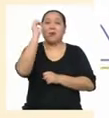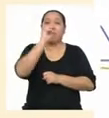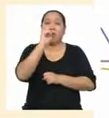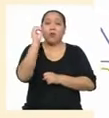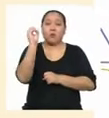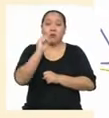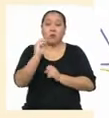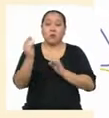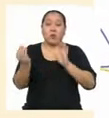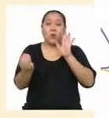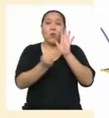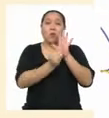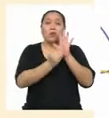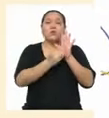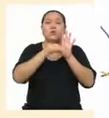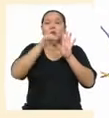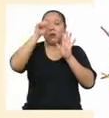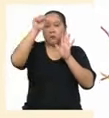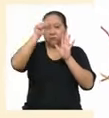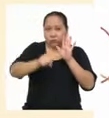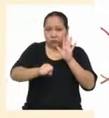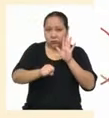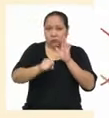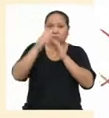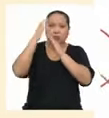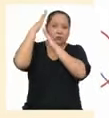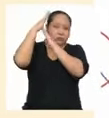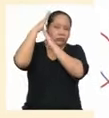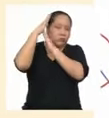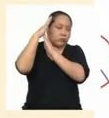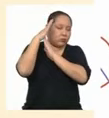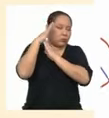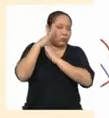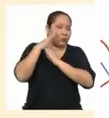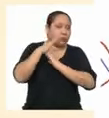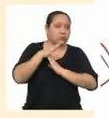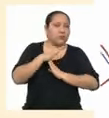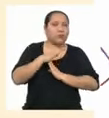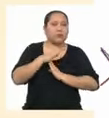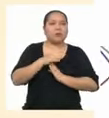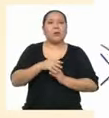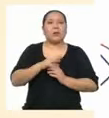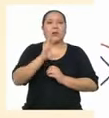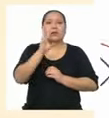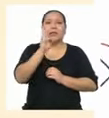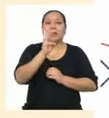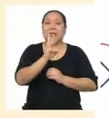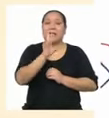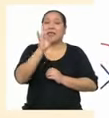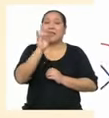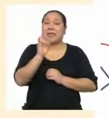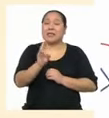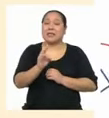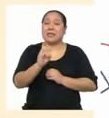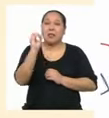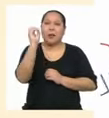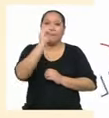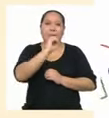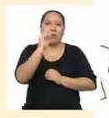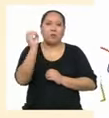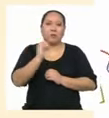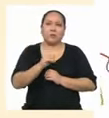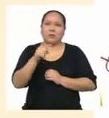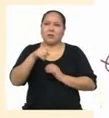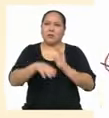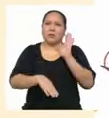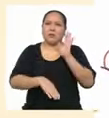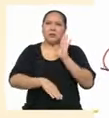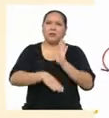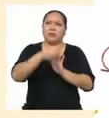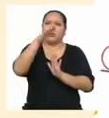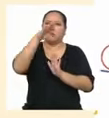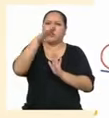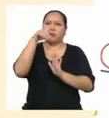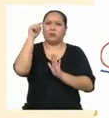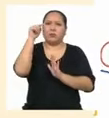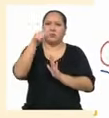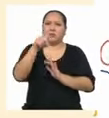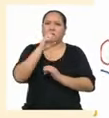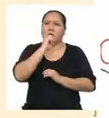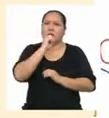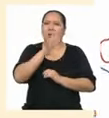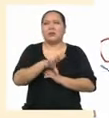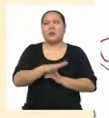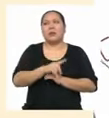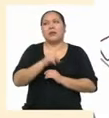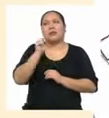había sido discriminada ¡67%! Eso suena más impactante que decir